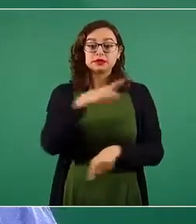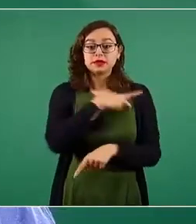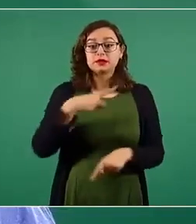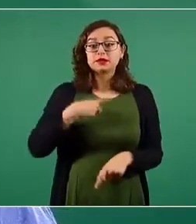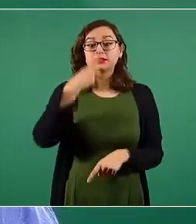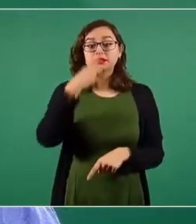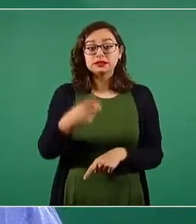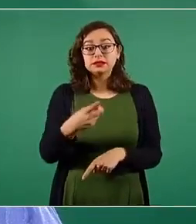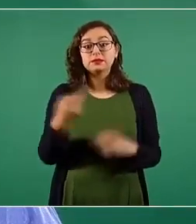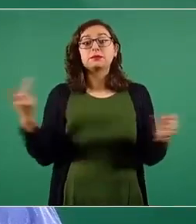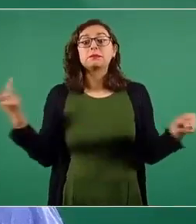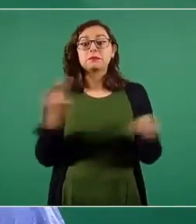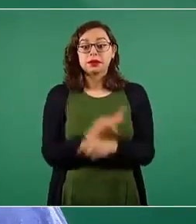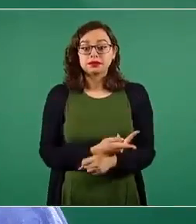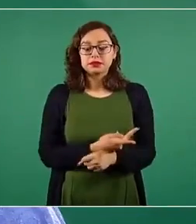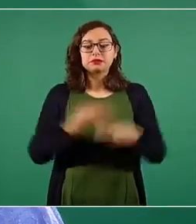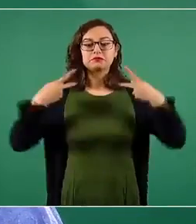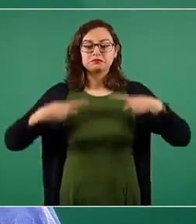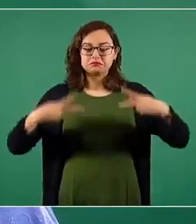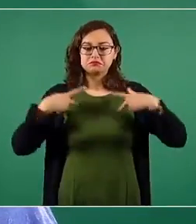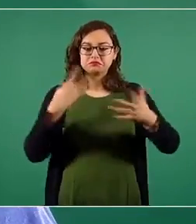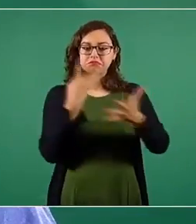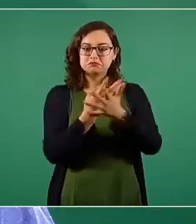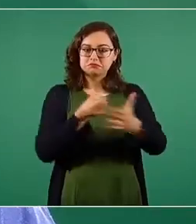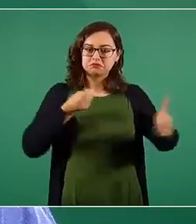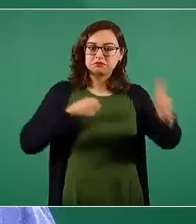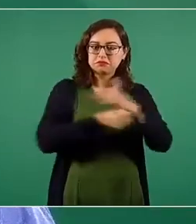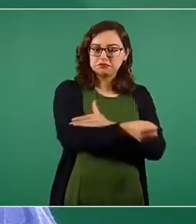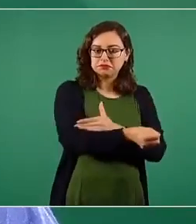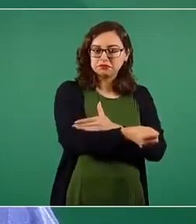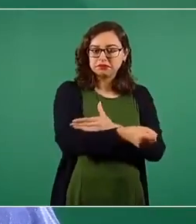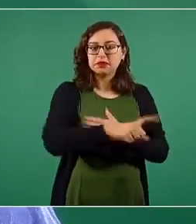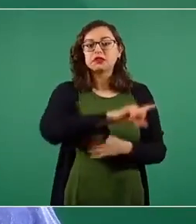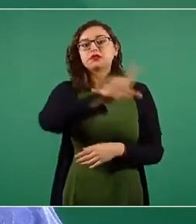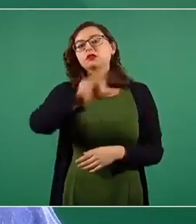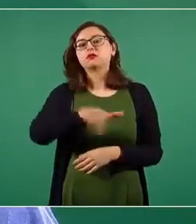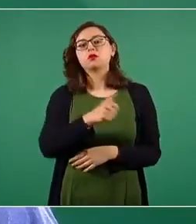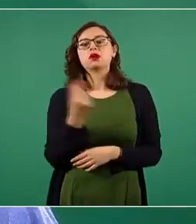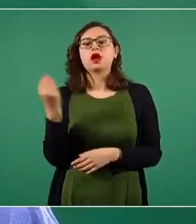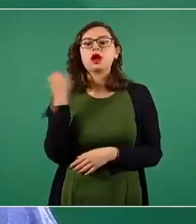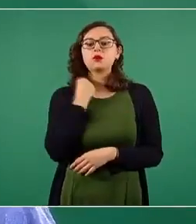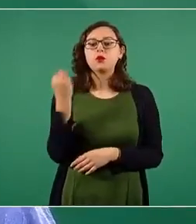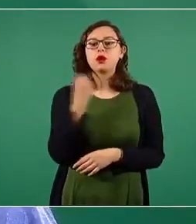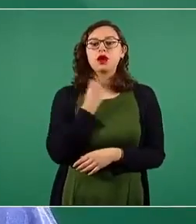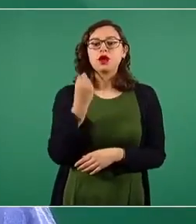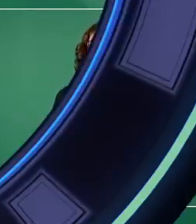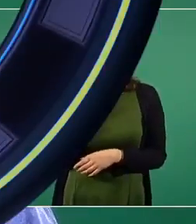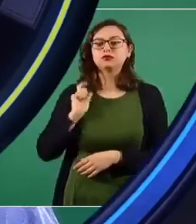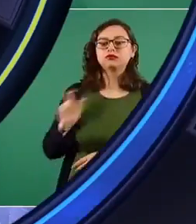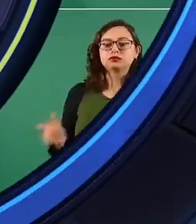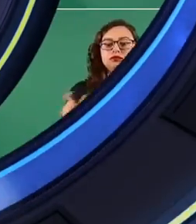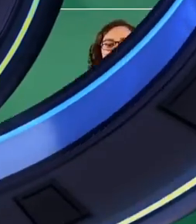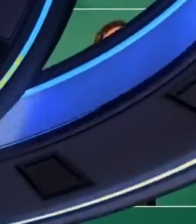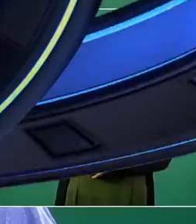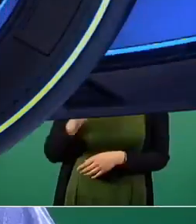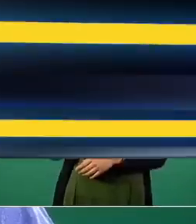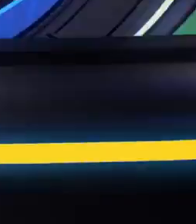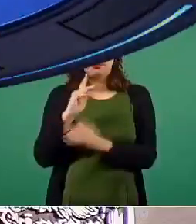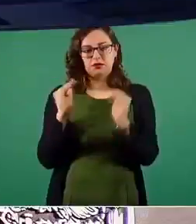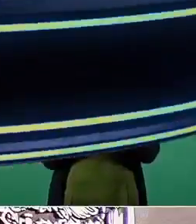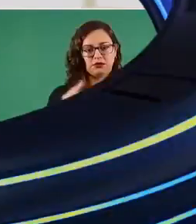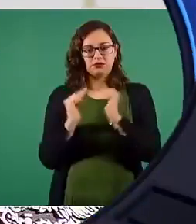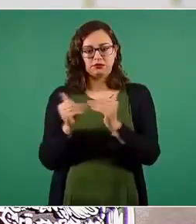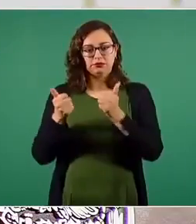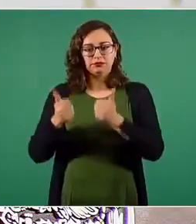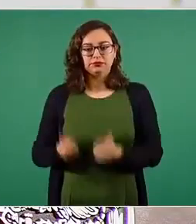esta situación serán investigados a través de un protocolo que reconoce y documenta los síntomas de tortura.